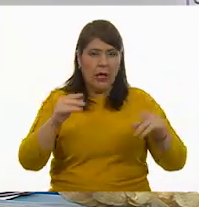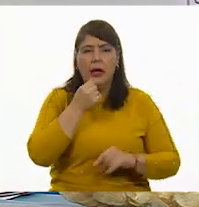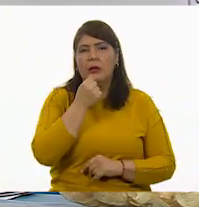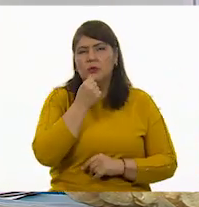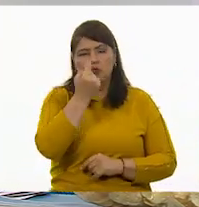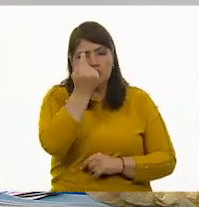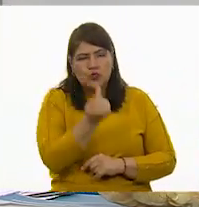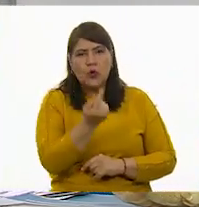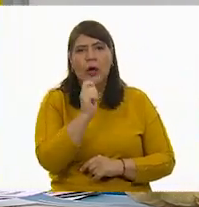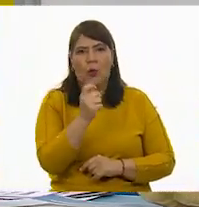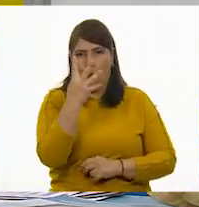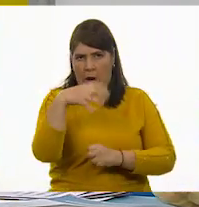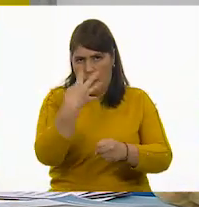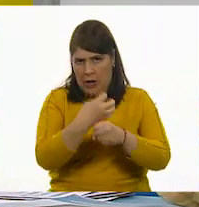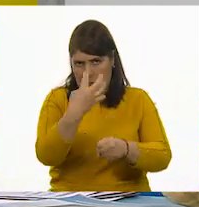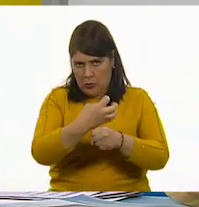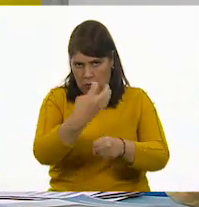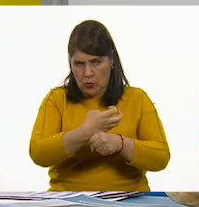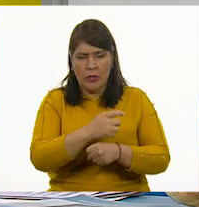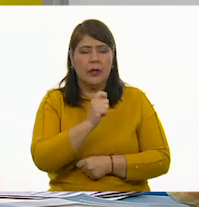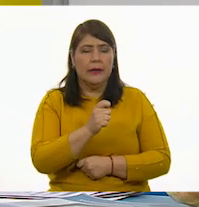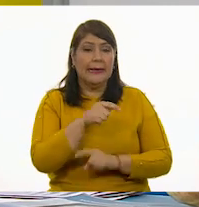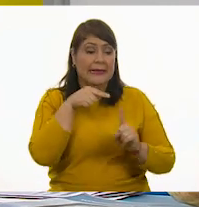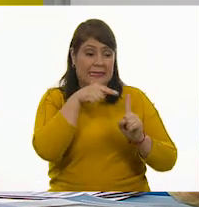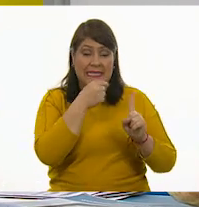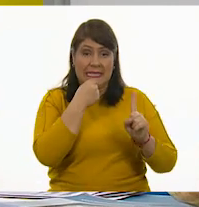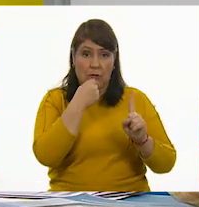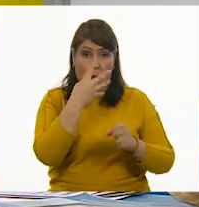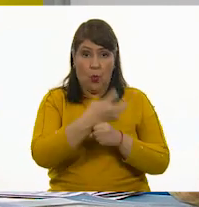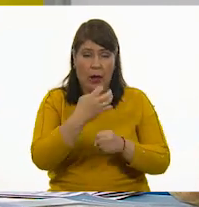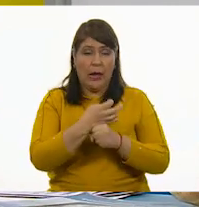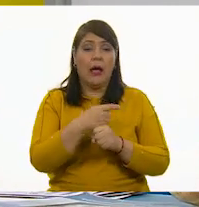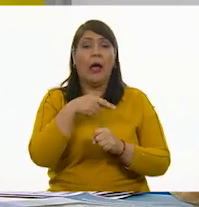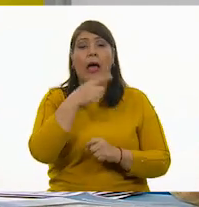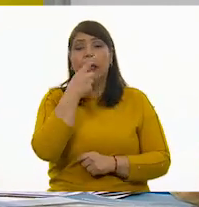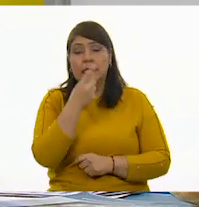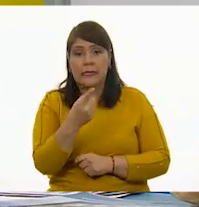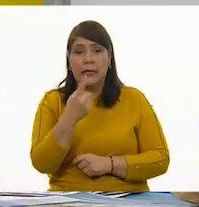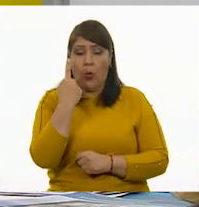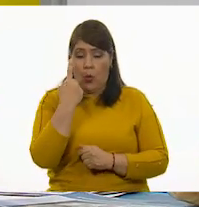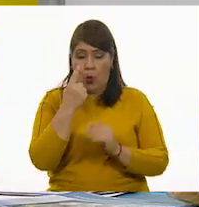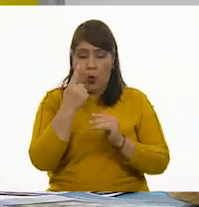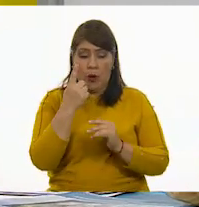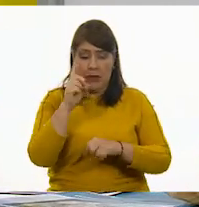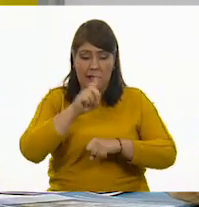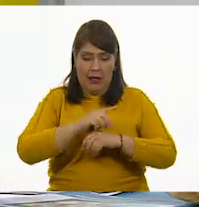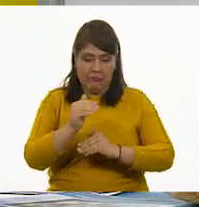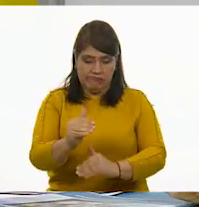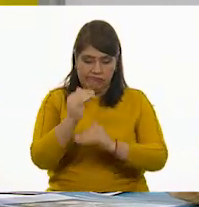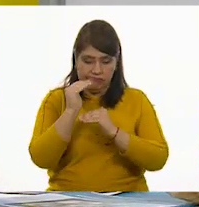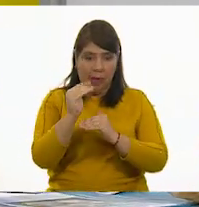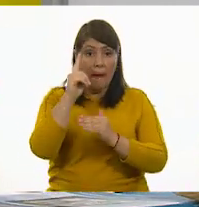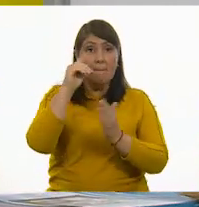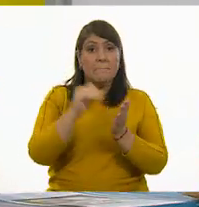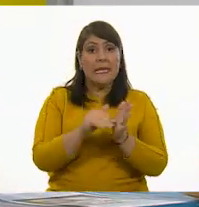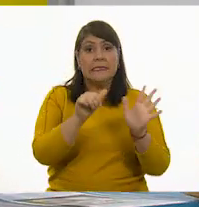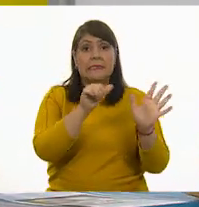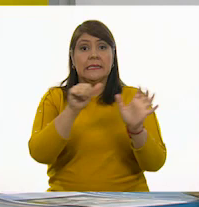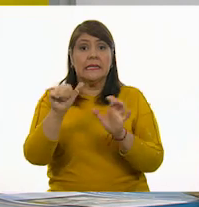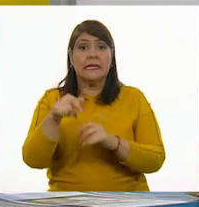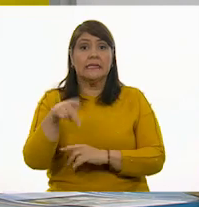cuarto grado debe de consumir 1,600 calorías al día, aproximadamente.